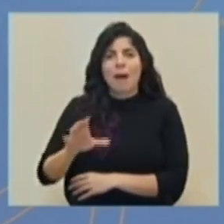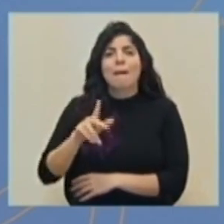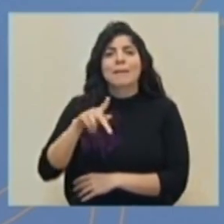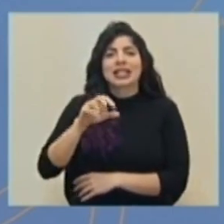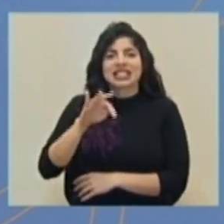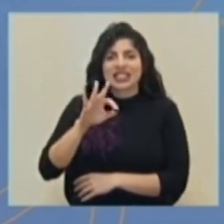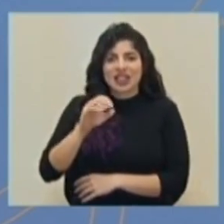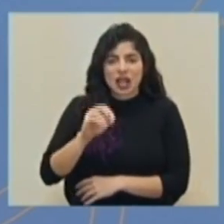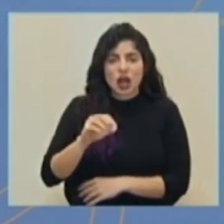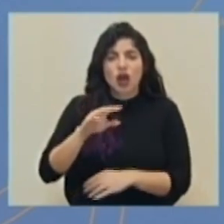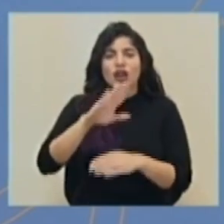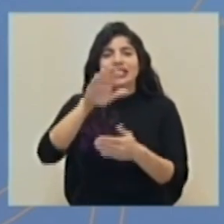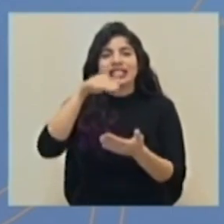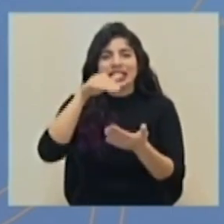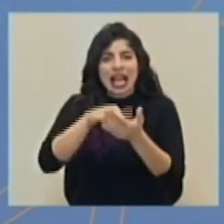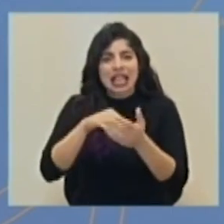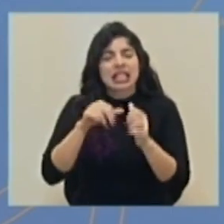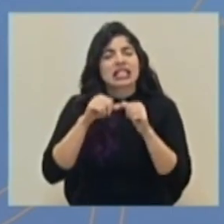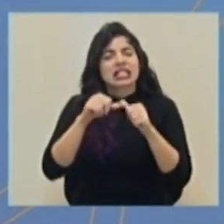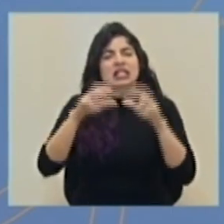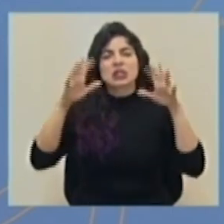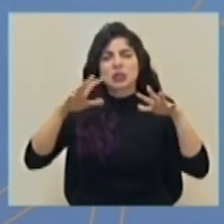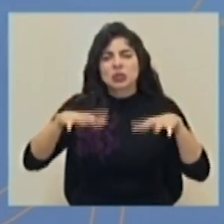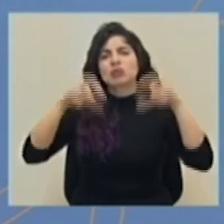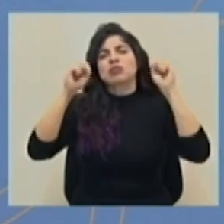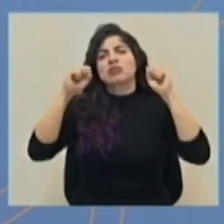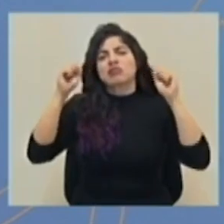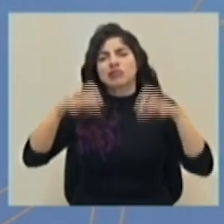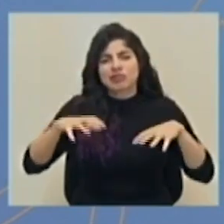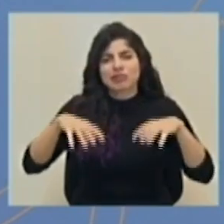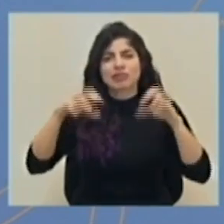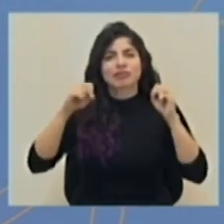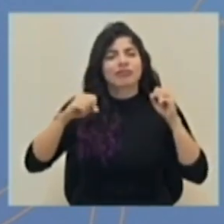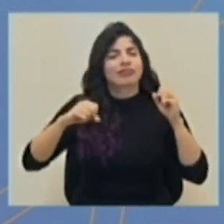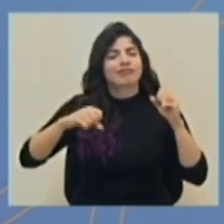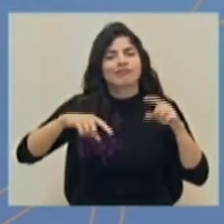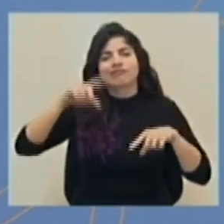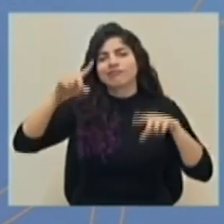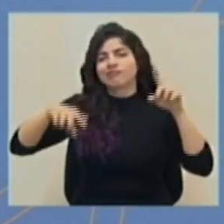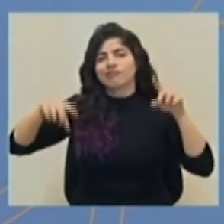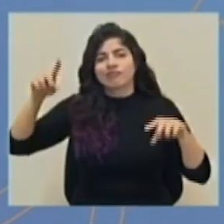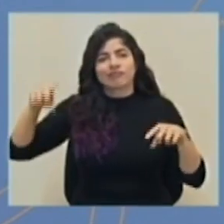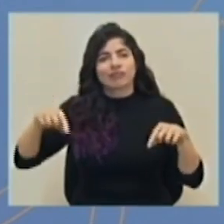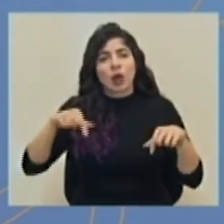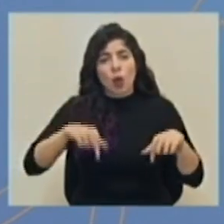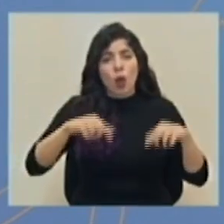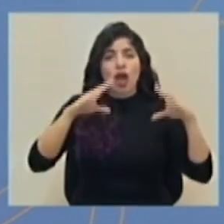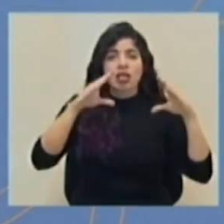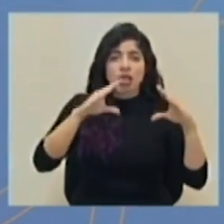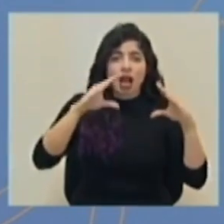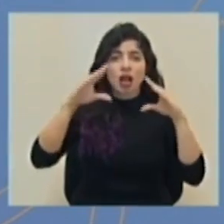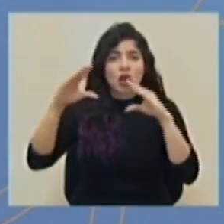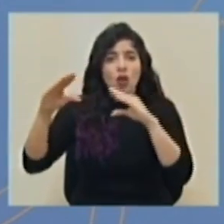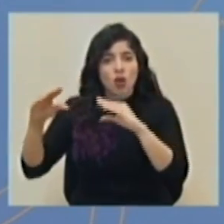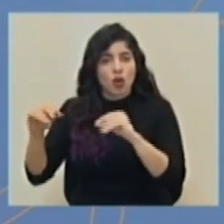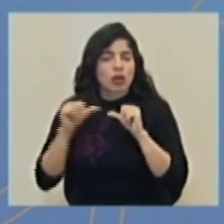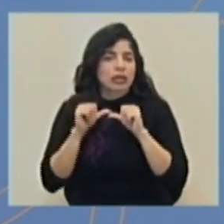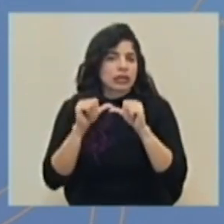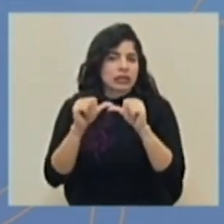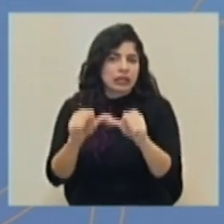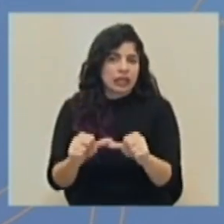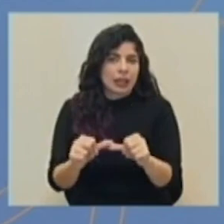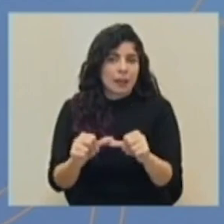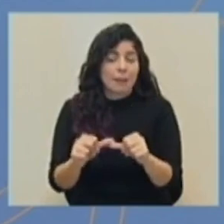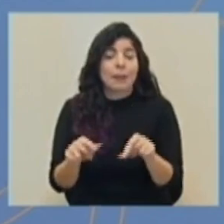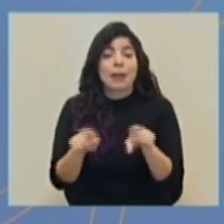estamos previendo lluvias de tipo intermitente, de variable intensidad para horas de la tarde y noche, y no estamos descartando que a